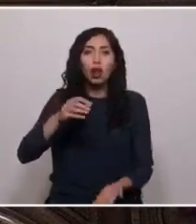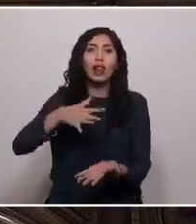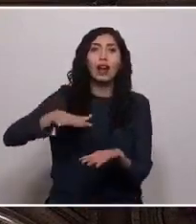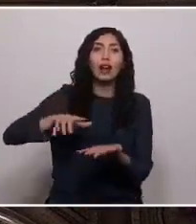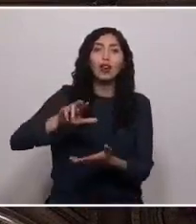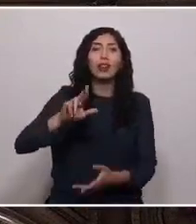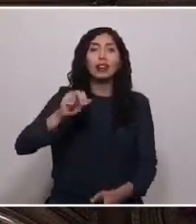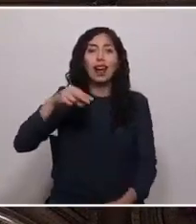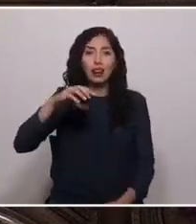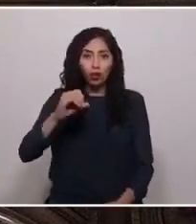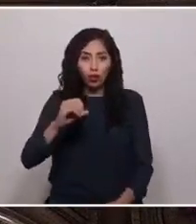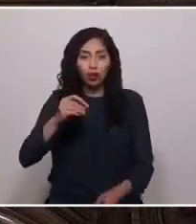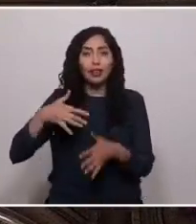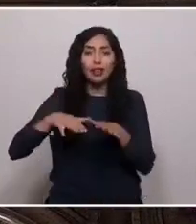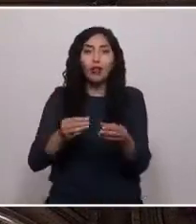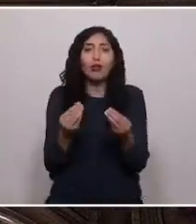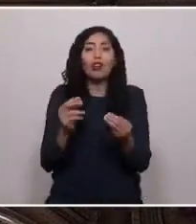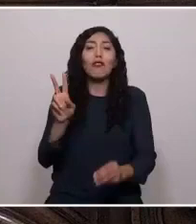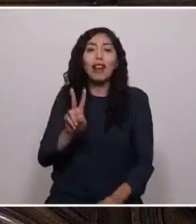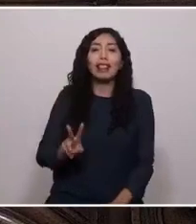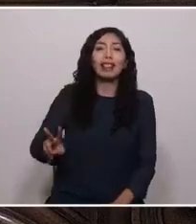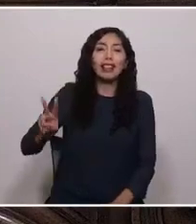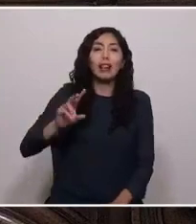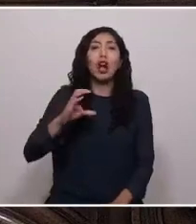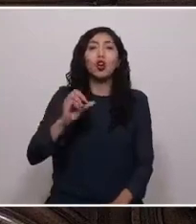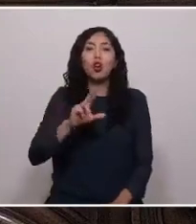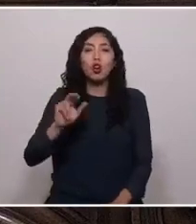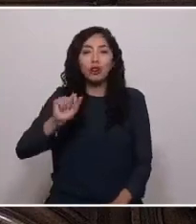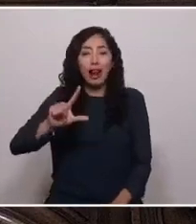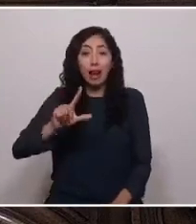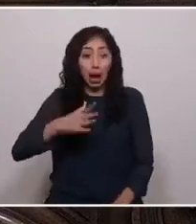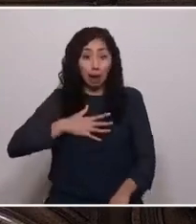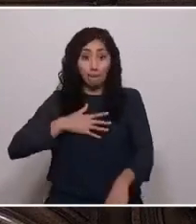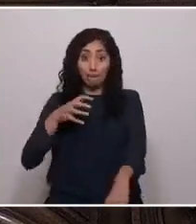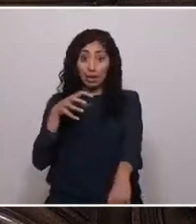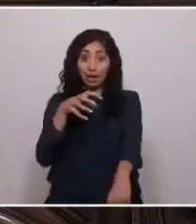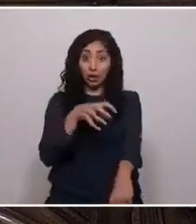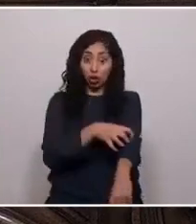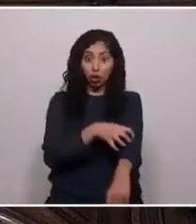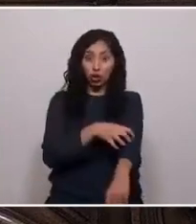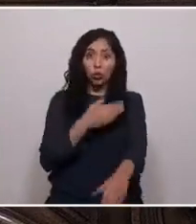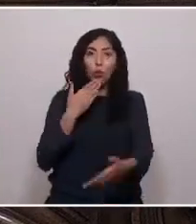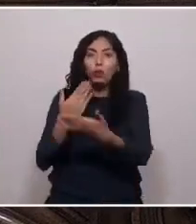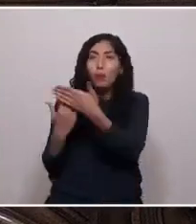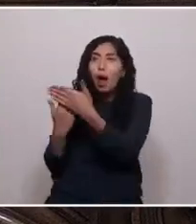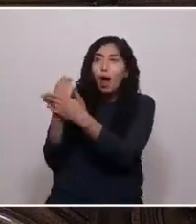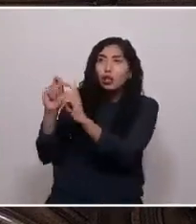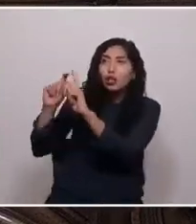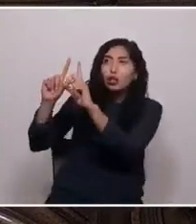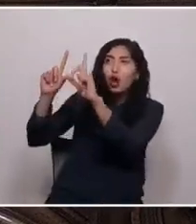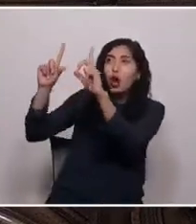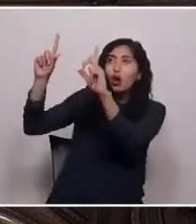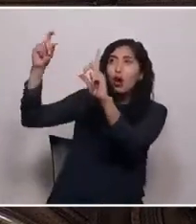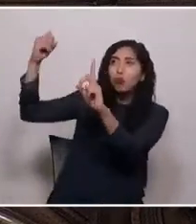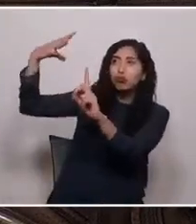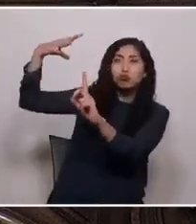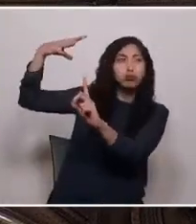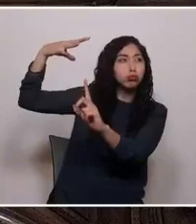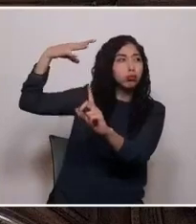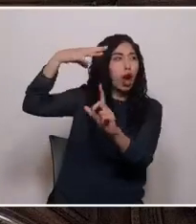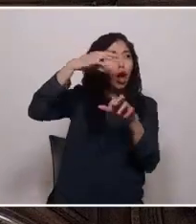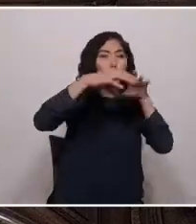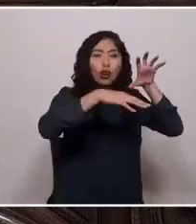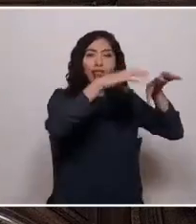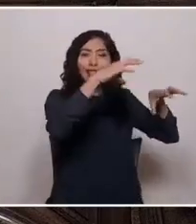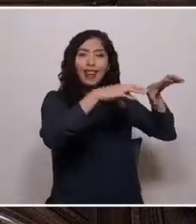Bueno, Valdivia y Corral. En mi región, al amanecer, el sol ilumina las altas cumbres de la cordillera